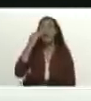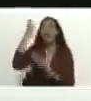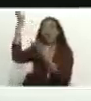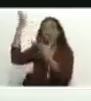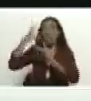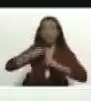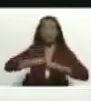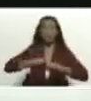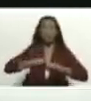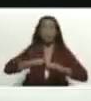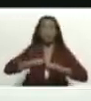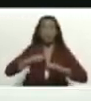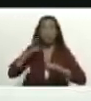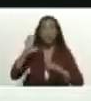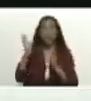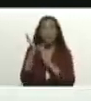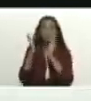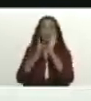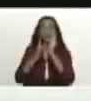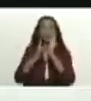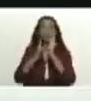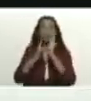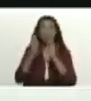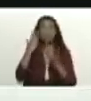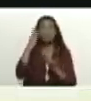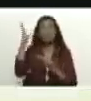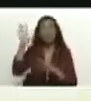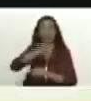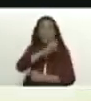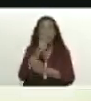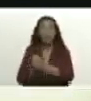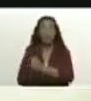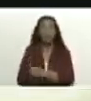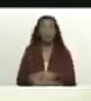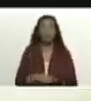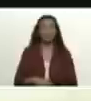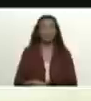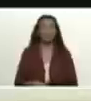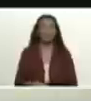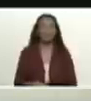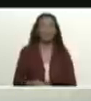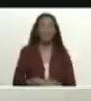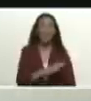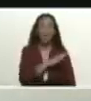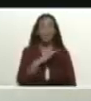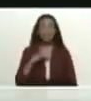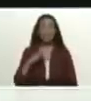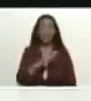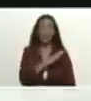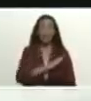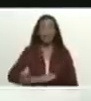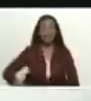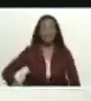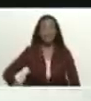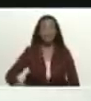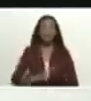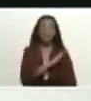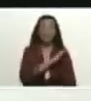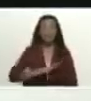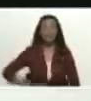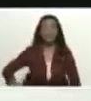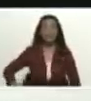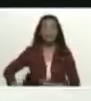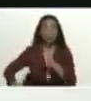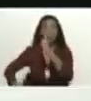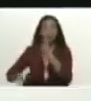creo en el poder de nuestro Señor Jesucristo y yo cuando estoy en esas cumbres le pido a Dios Dios danos la